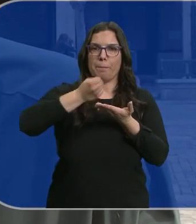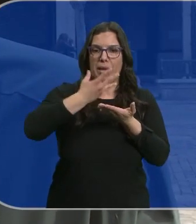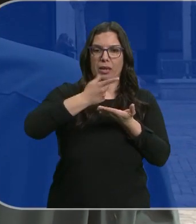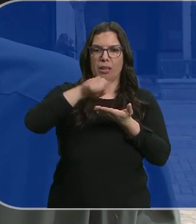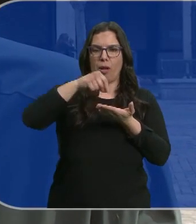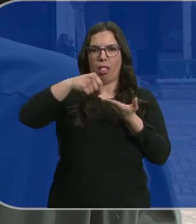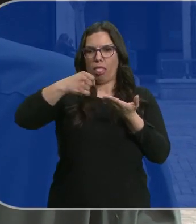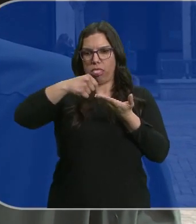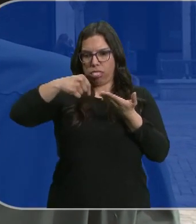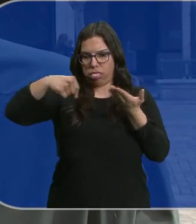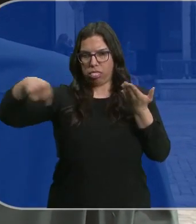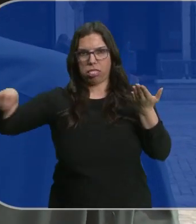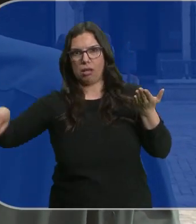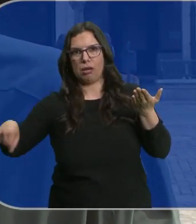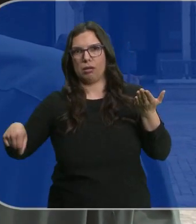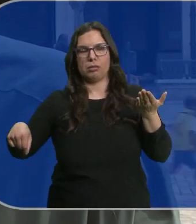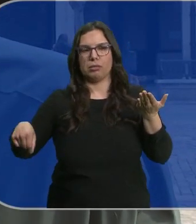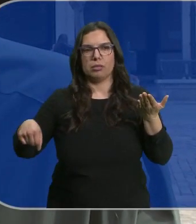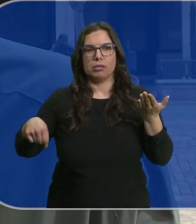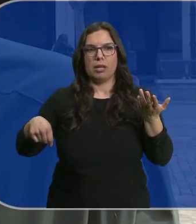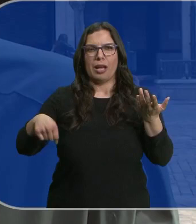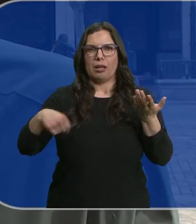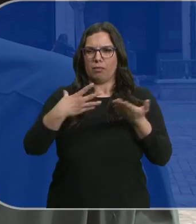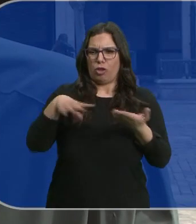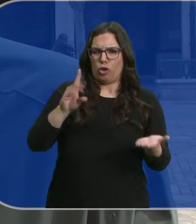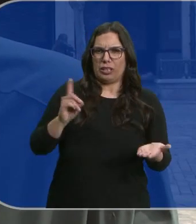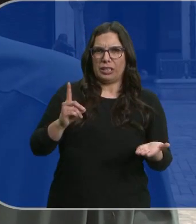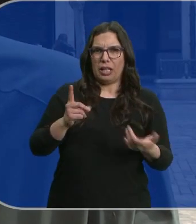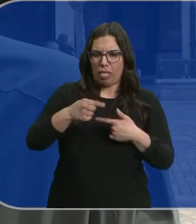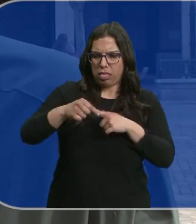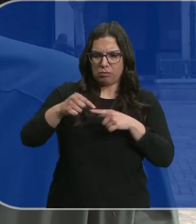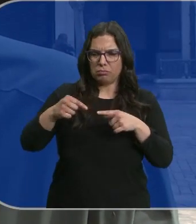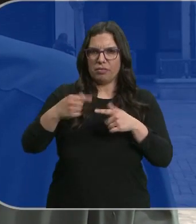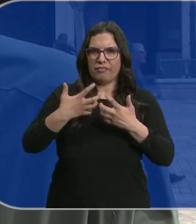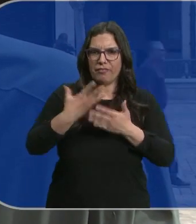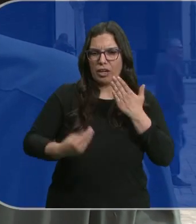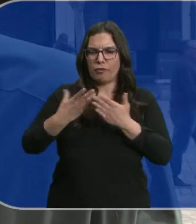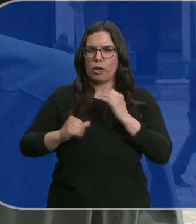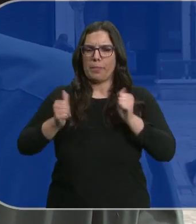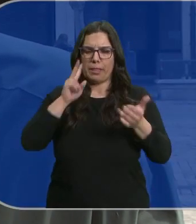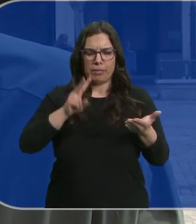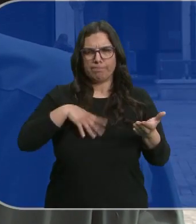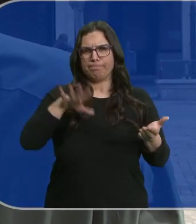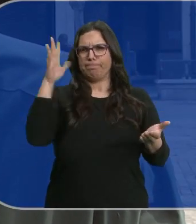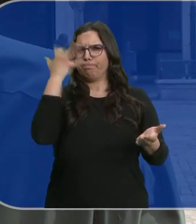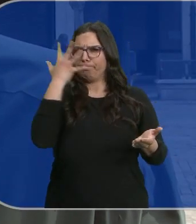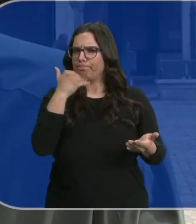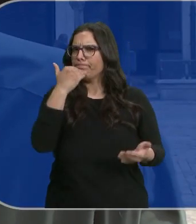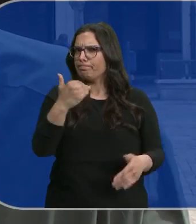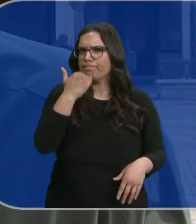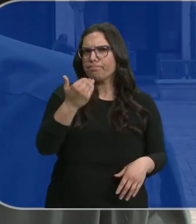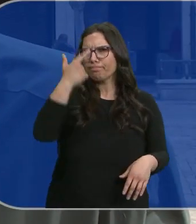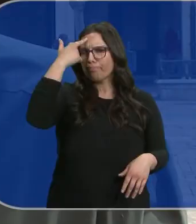siendo un hilo. Y no se entendía. Entonces ya empezaron a sospechar de que algo ocurría